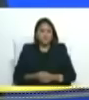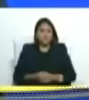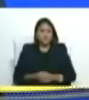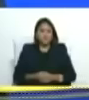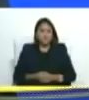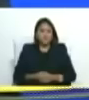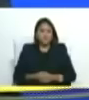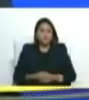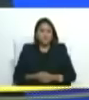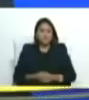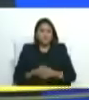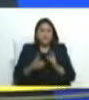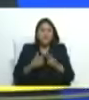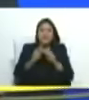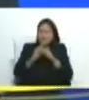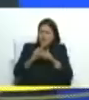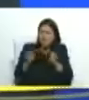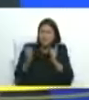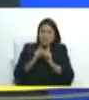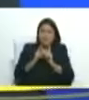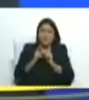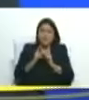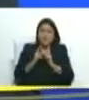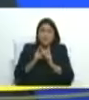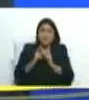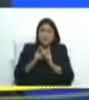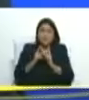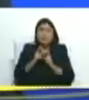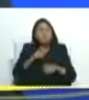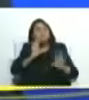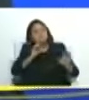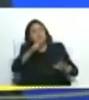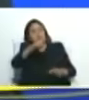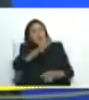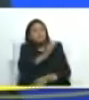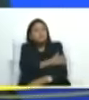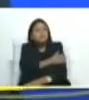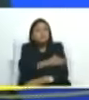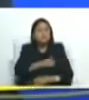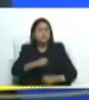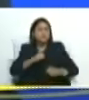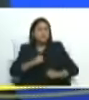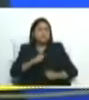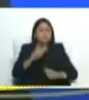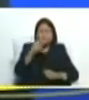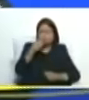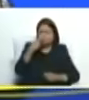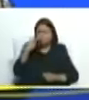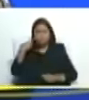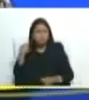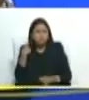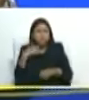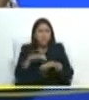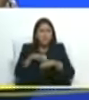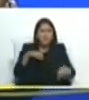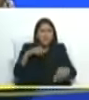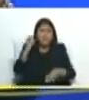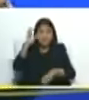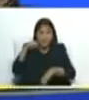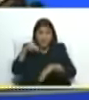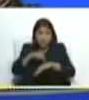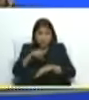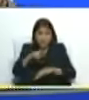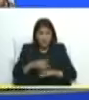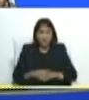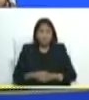y yo dije si ustedes se van envalentonados con la mayoría que tienen en la Asamblea Nacional circunstancial